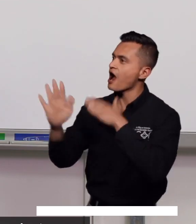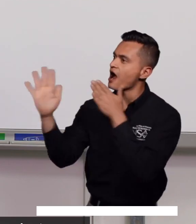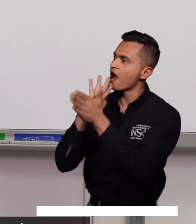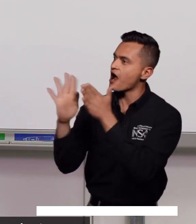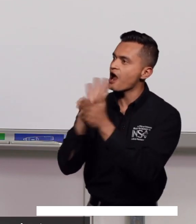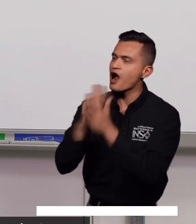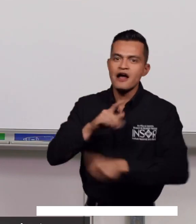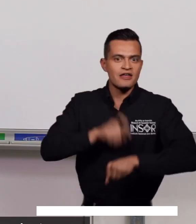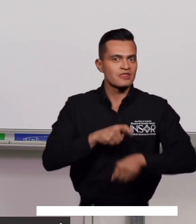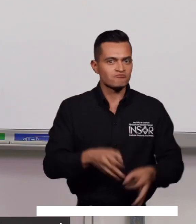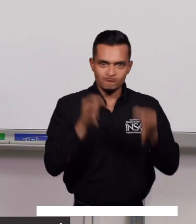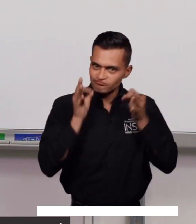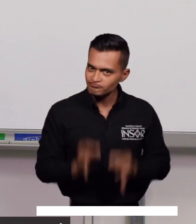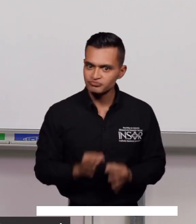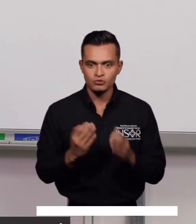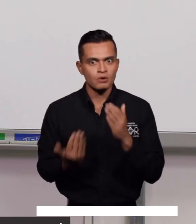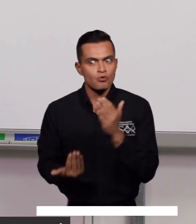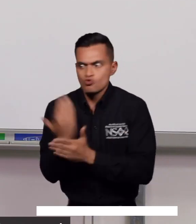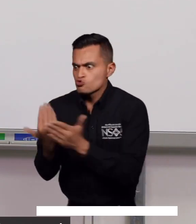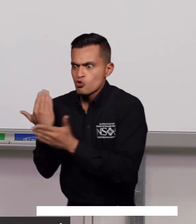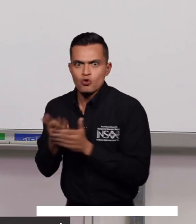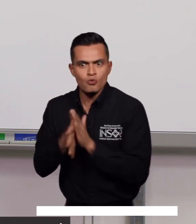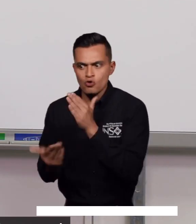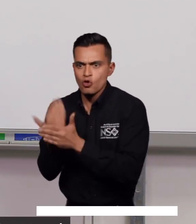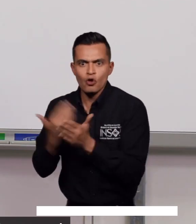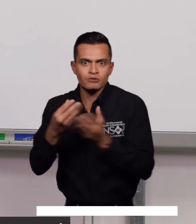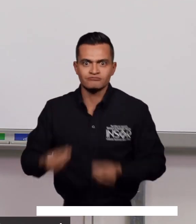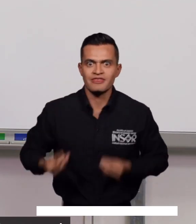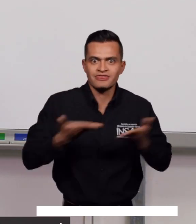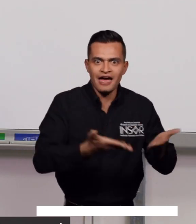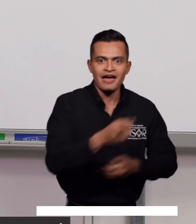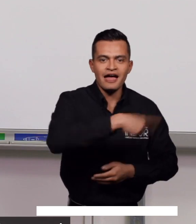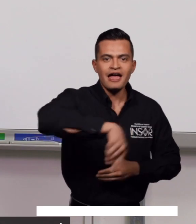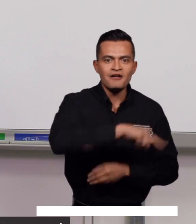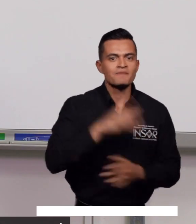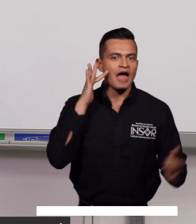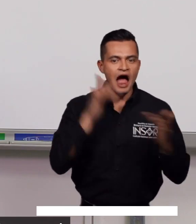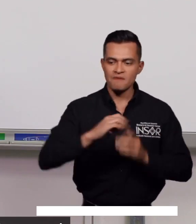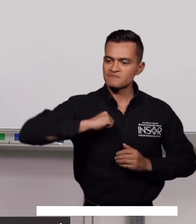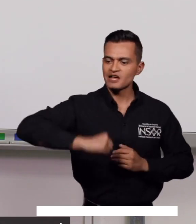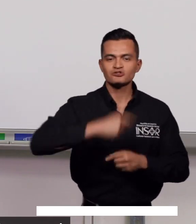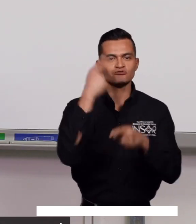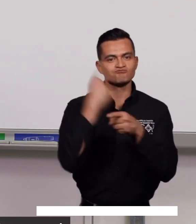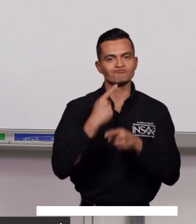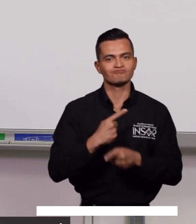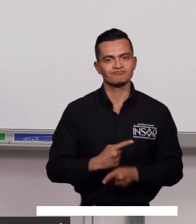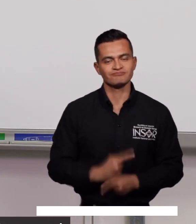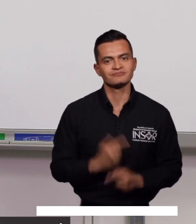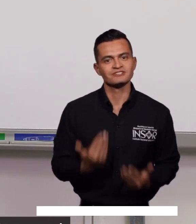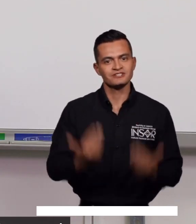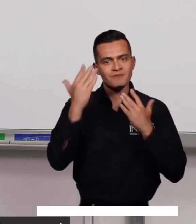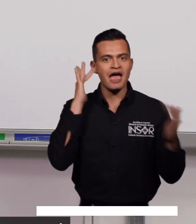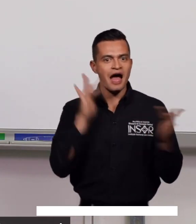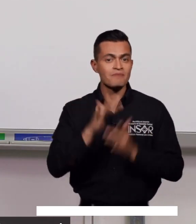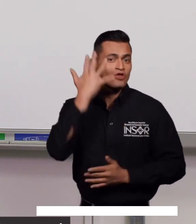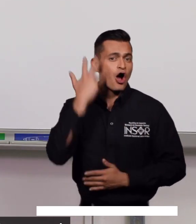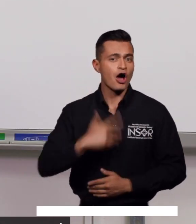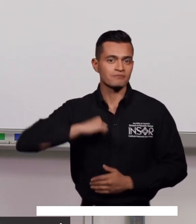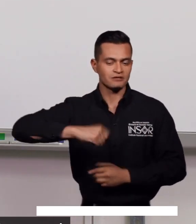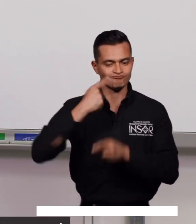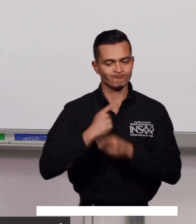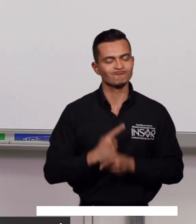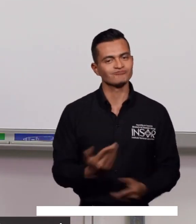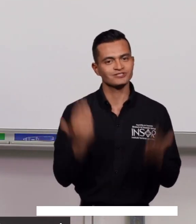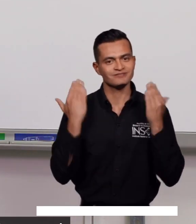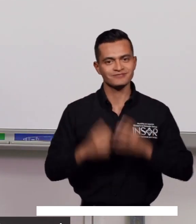en tiempo real, de manera actualizada y en relación directa con el ejercicio de sus derechos en el